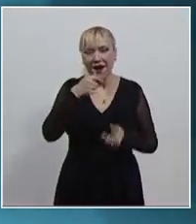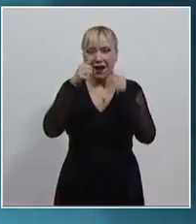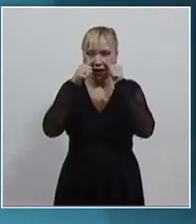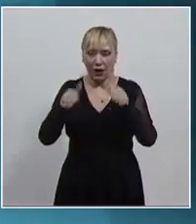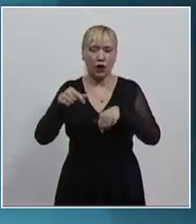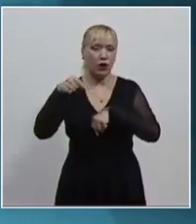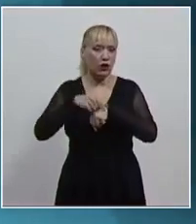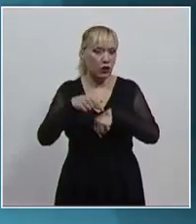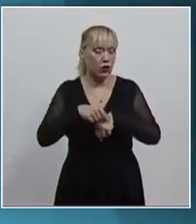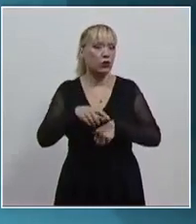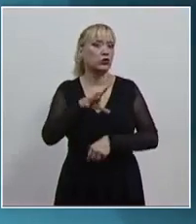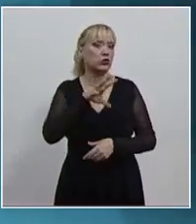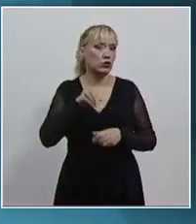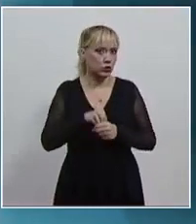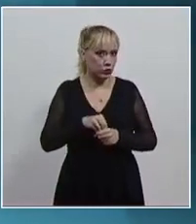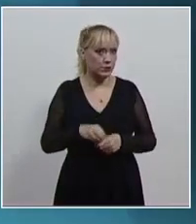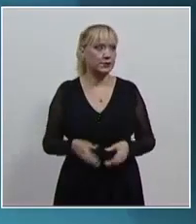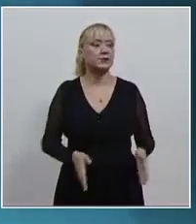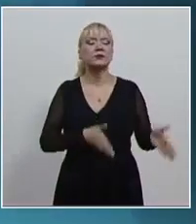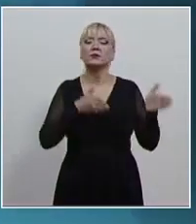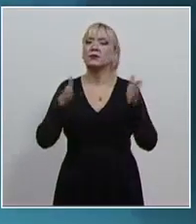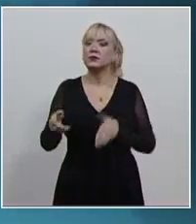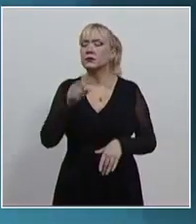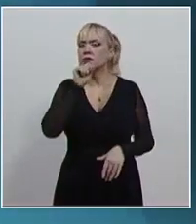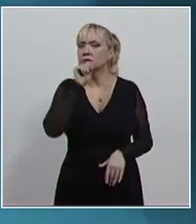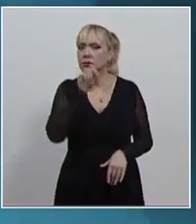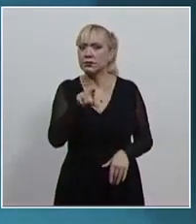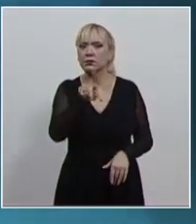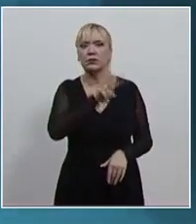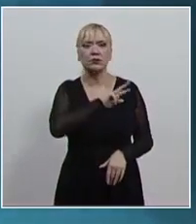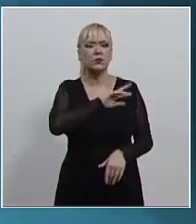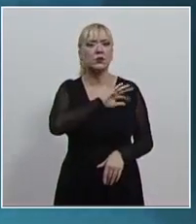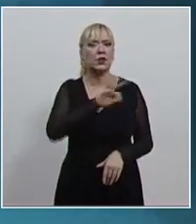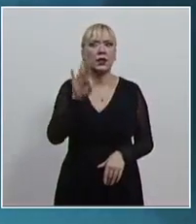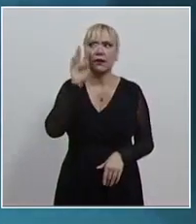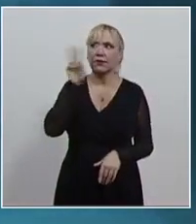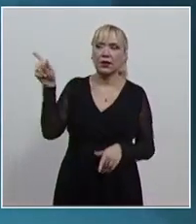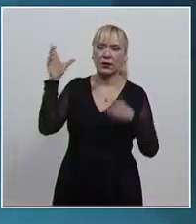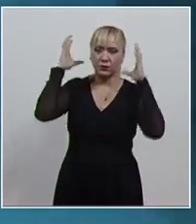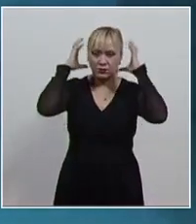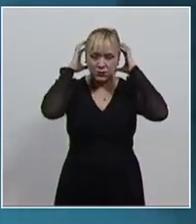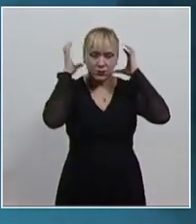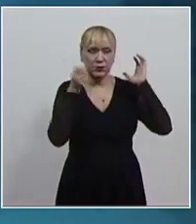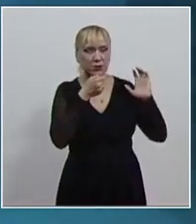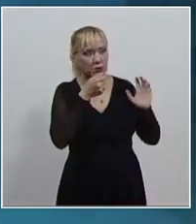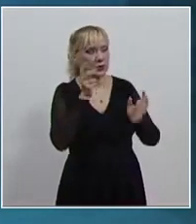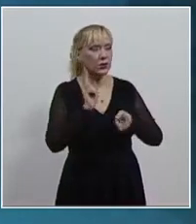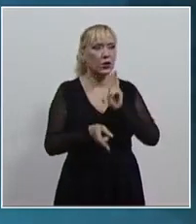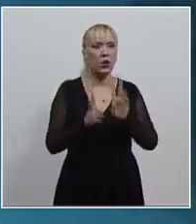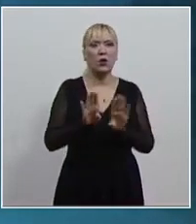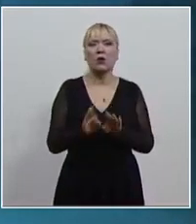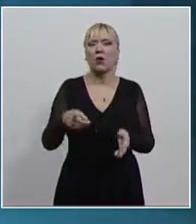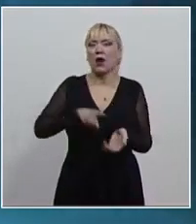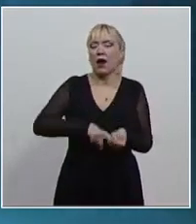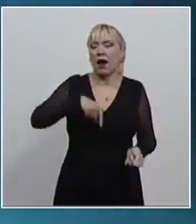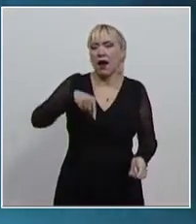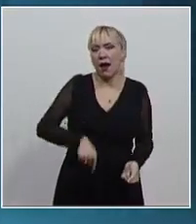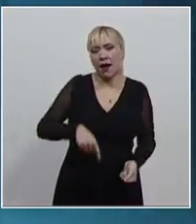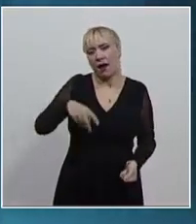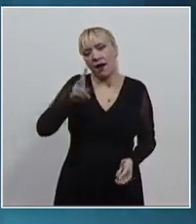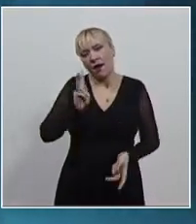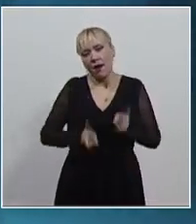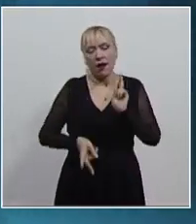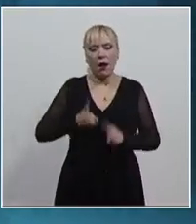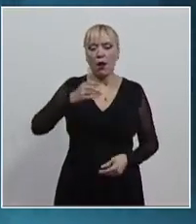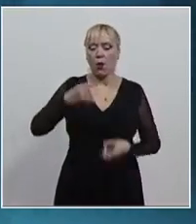Consejo de la Judicatura Federal. Asimismo, podrá escuchar la nueva entrega del podcast Reflexiones desde el Consejo, en la que el juez